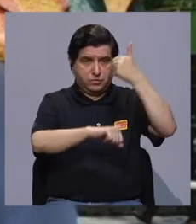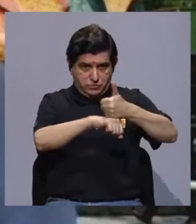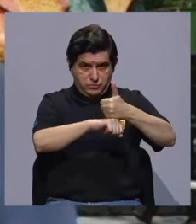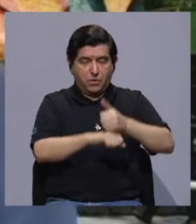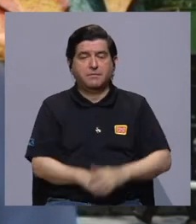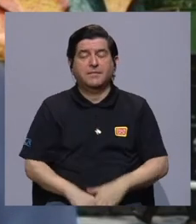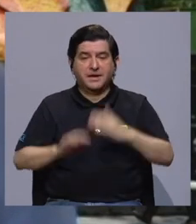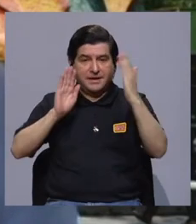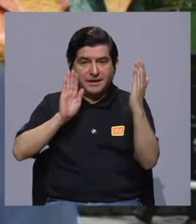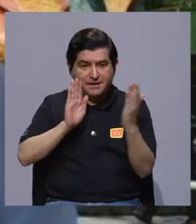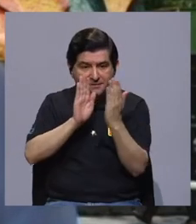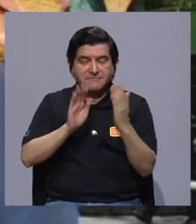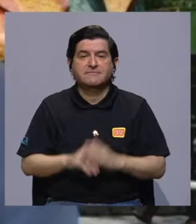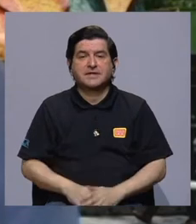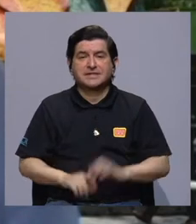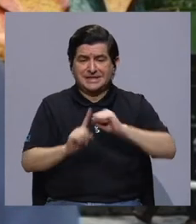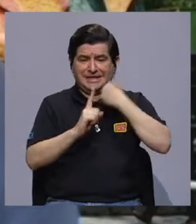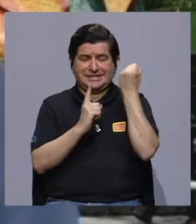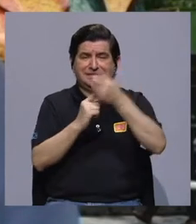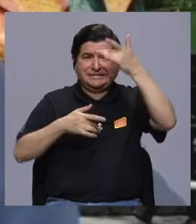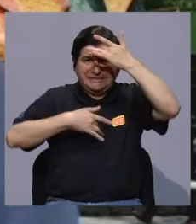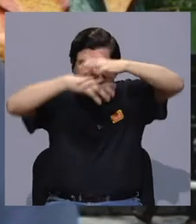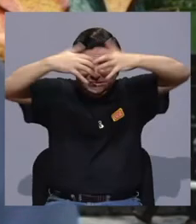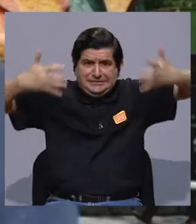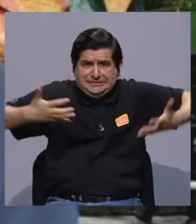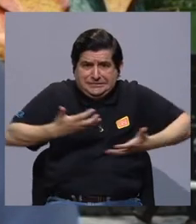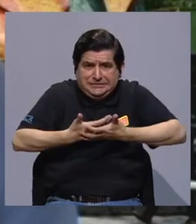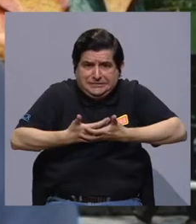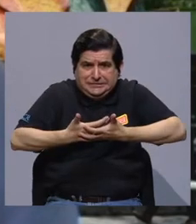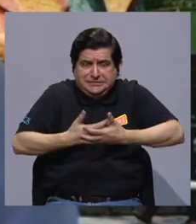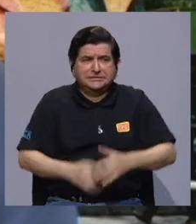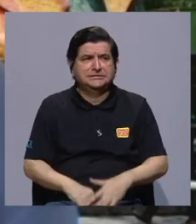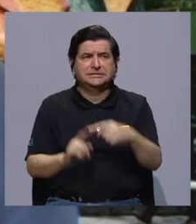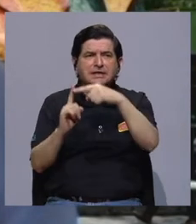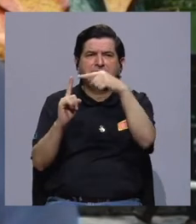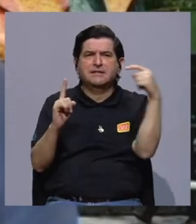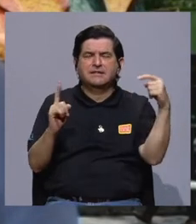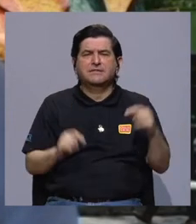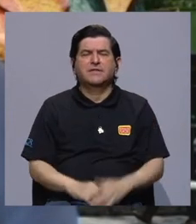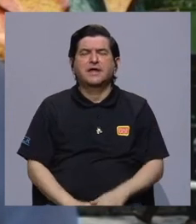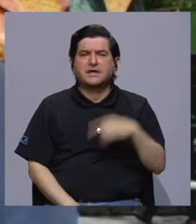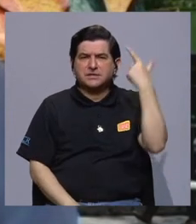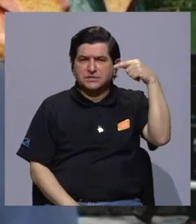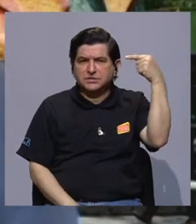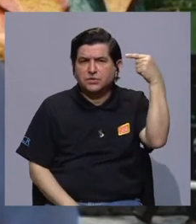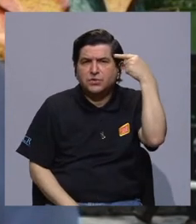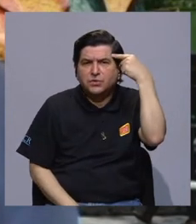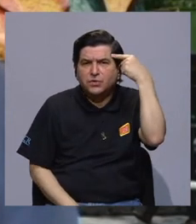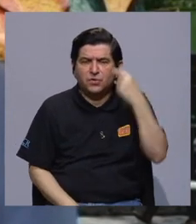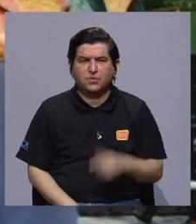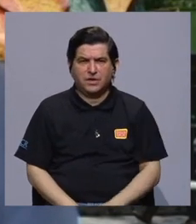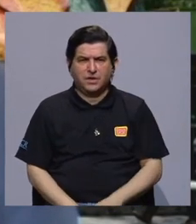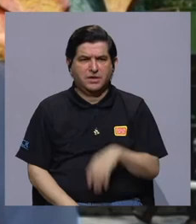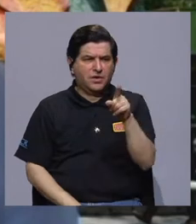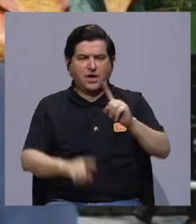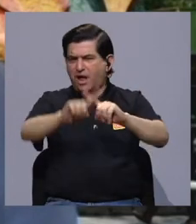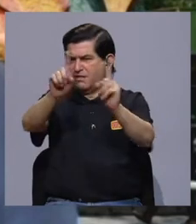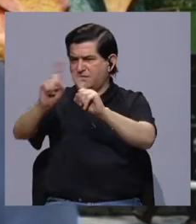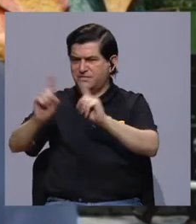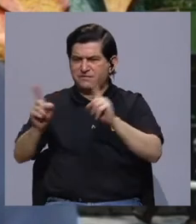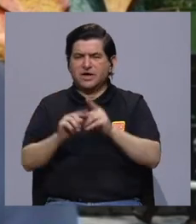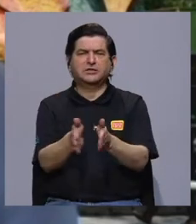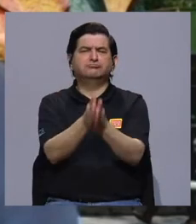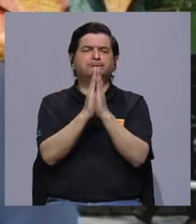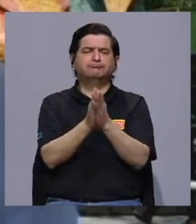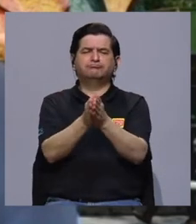definió para atender la pandemia. Y, pues, desde el gobierno de la han venido una